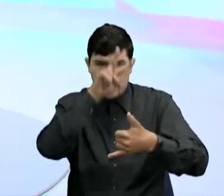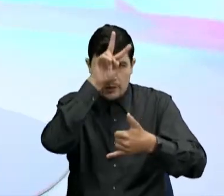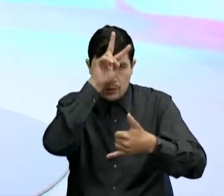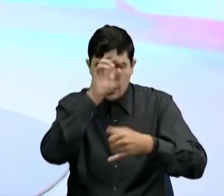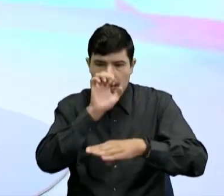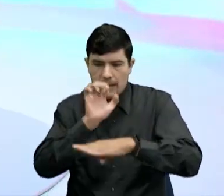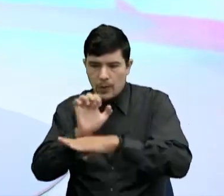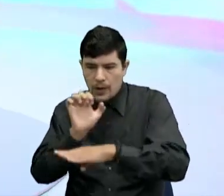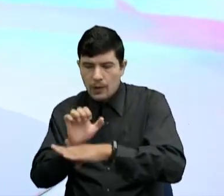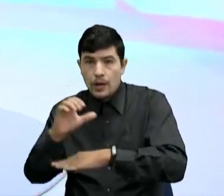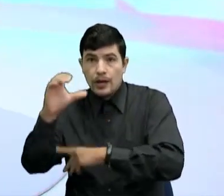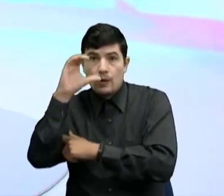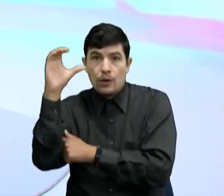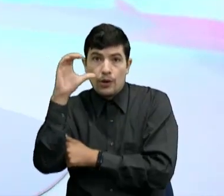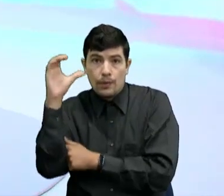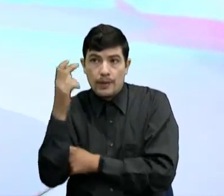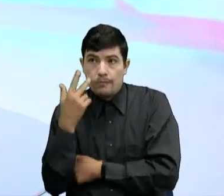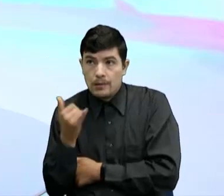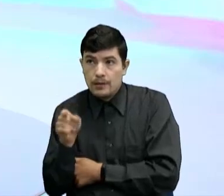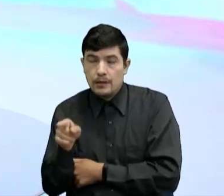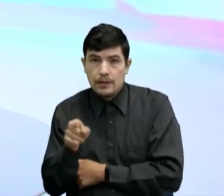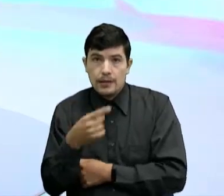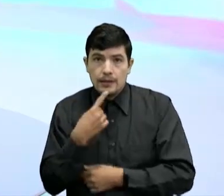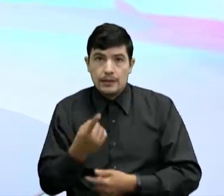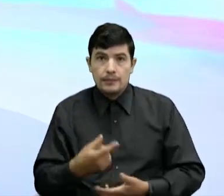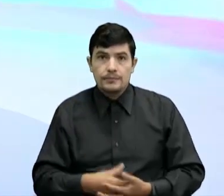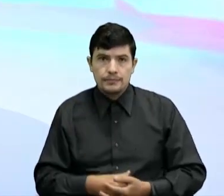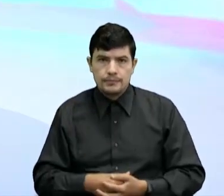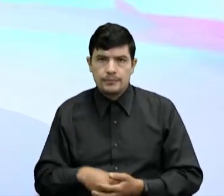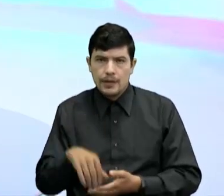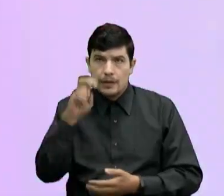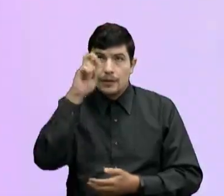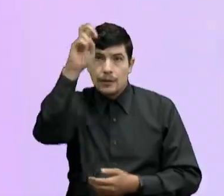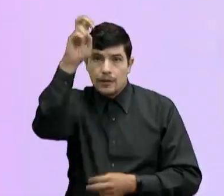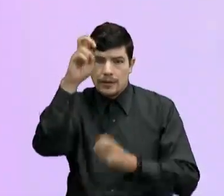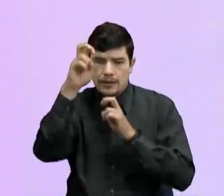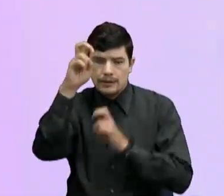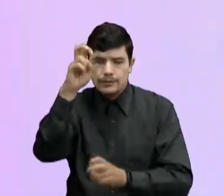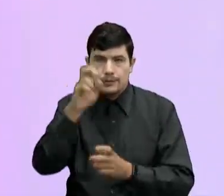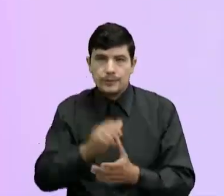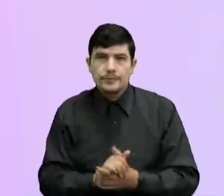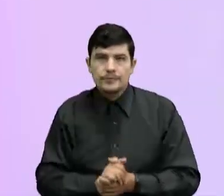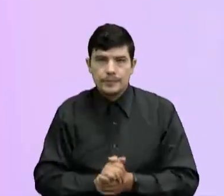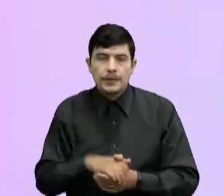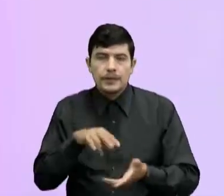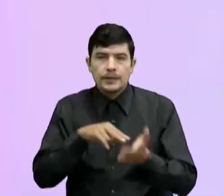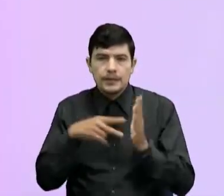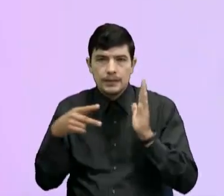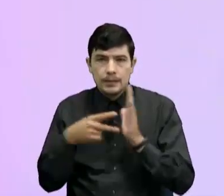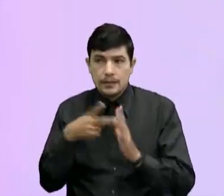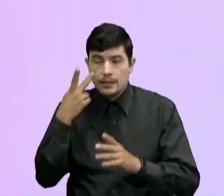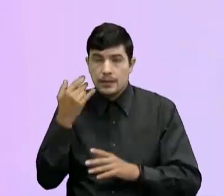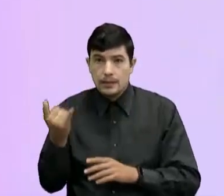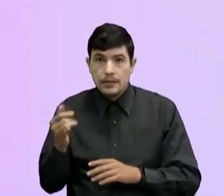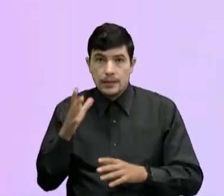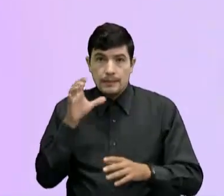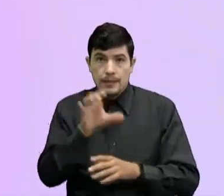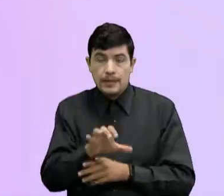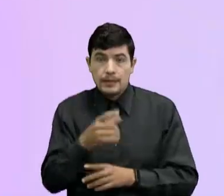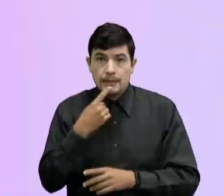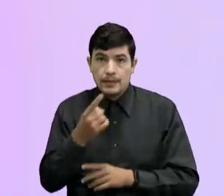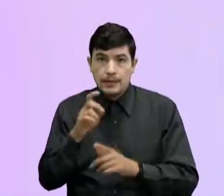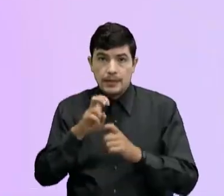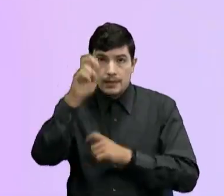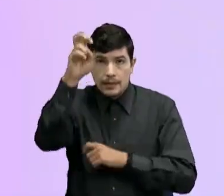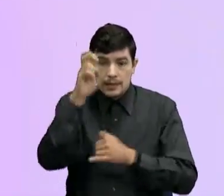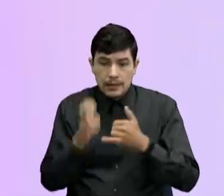Hablamos de los extremos Norte y sur Y sur ¿Cierto? Entonces Norte La cabecita De nuestro país Queda